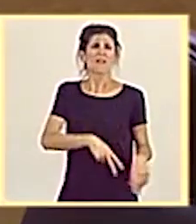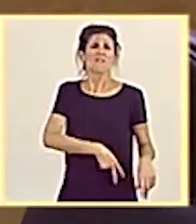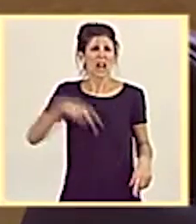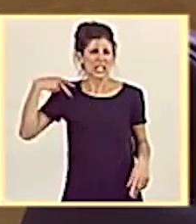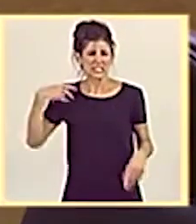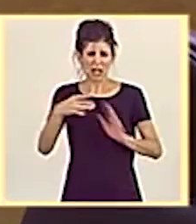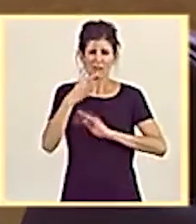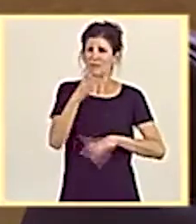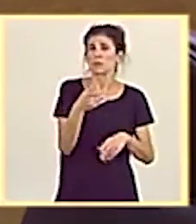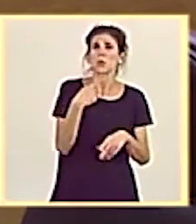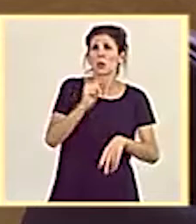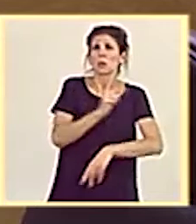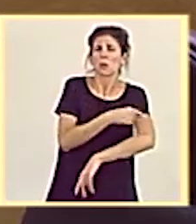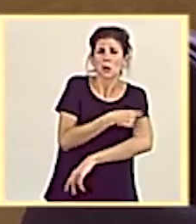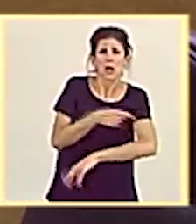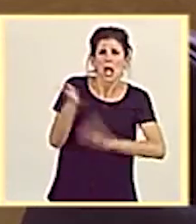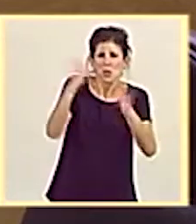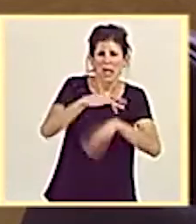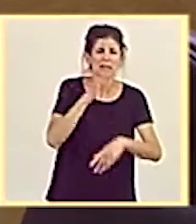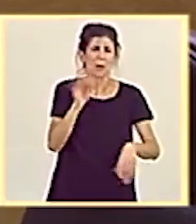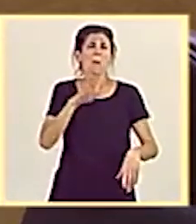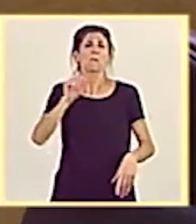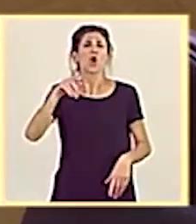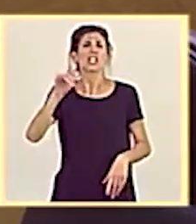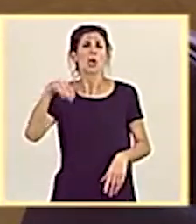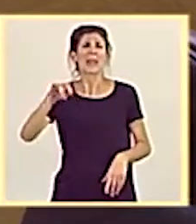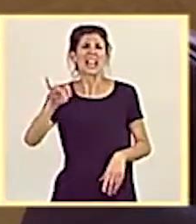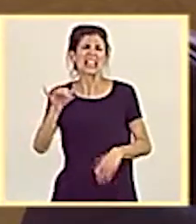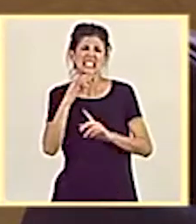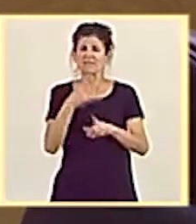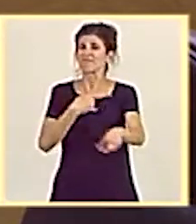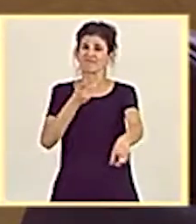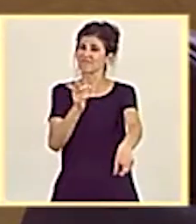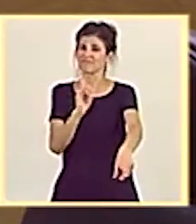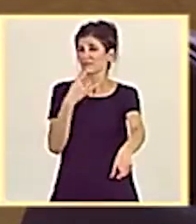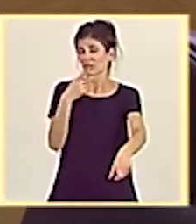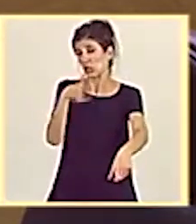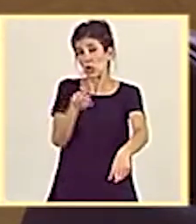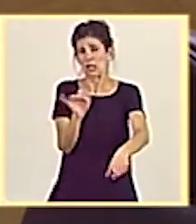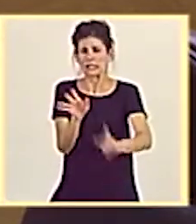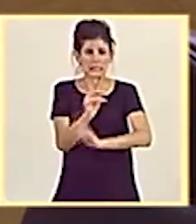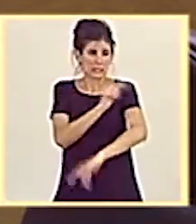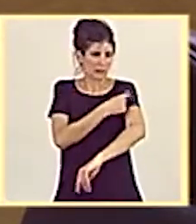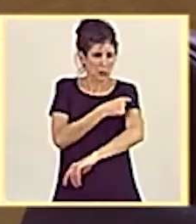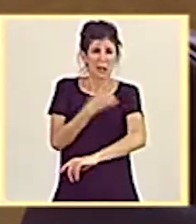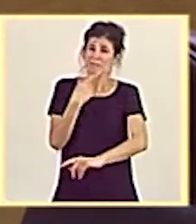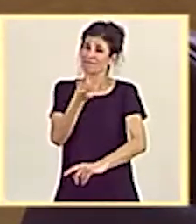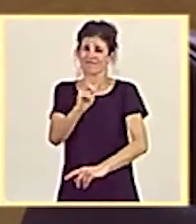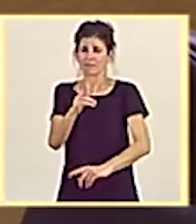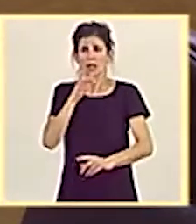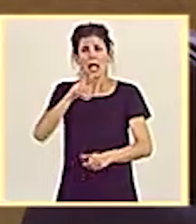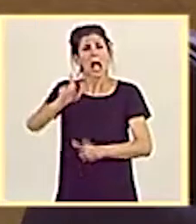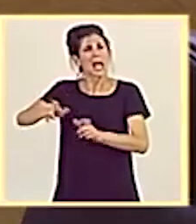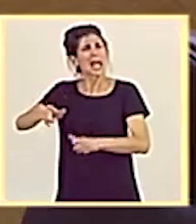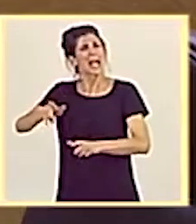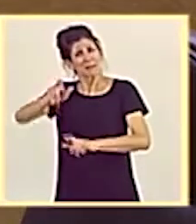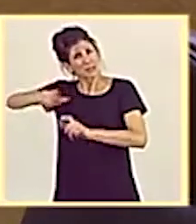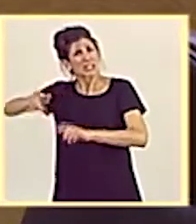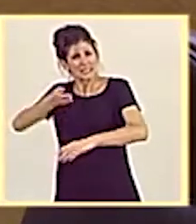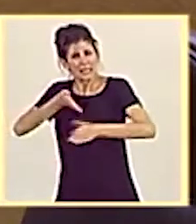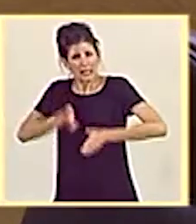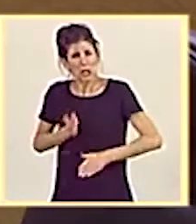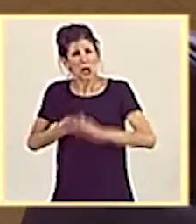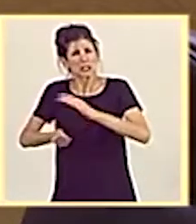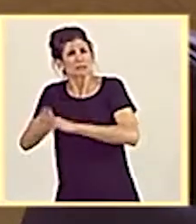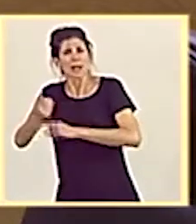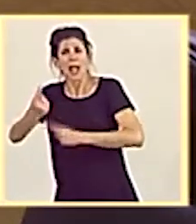vacunas o dijo que no eran eficaces, aunque los hijos de algunos sí se vacunaron. Y también les pasó que las secuelas